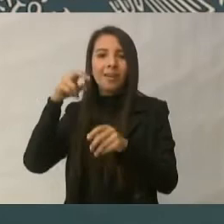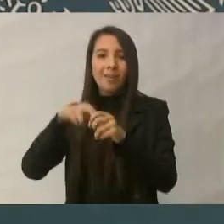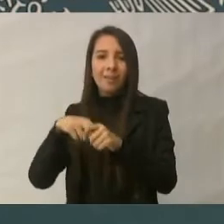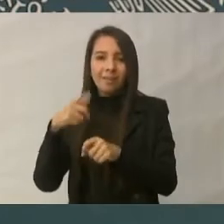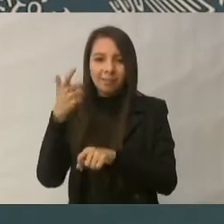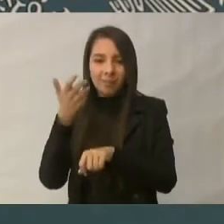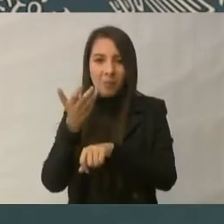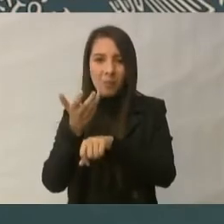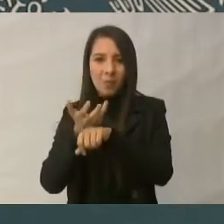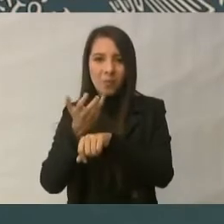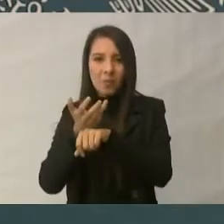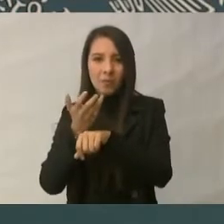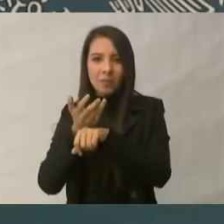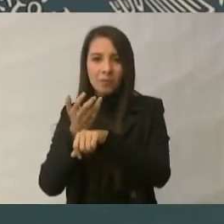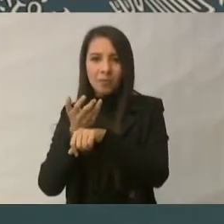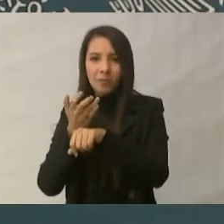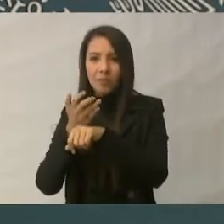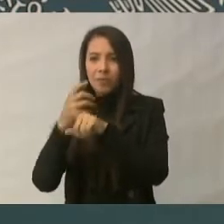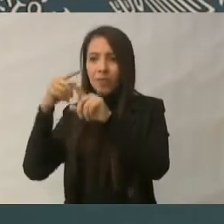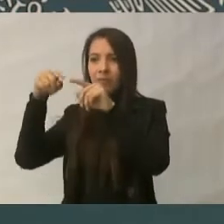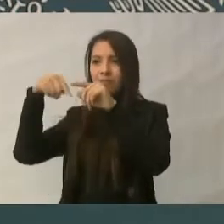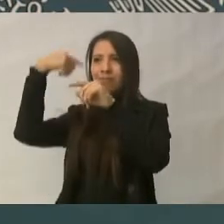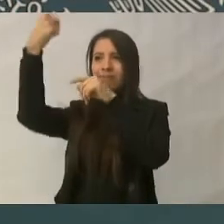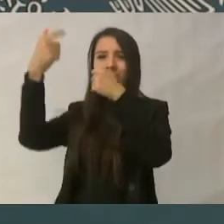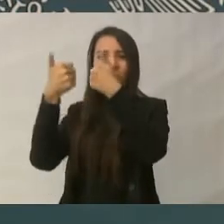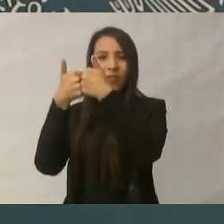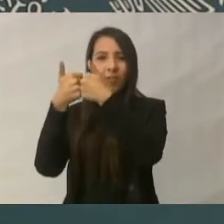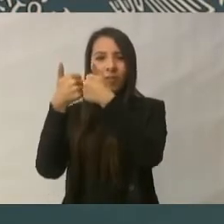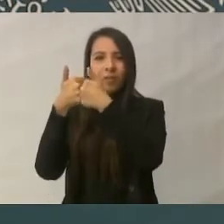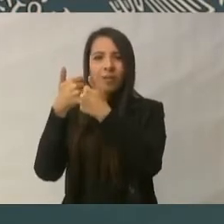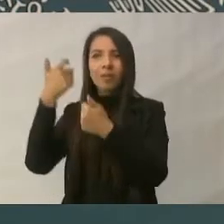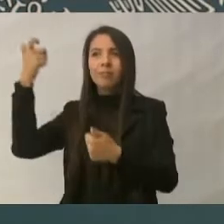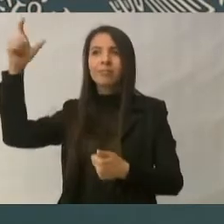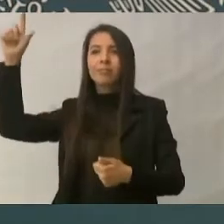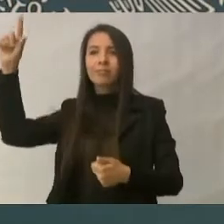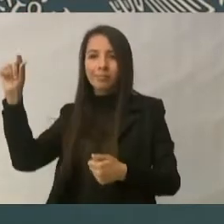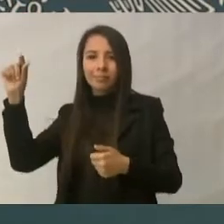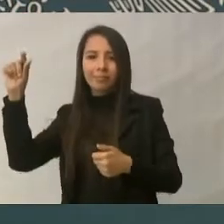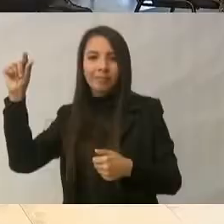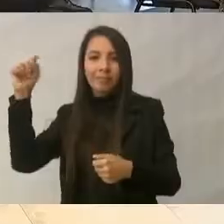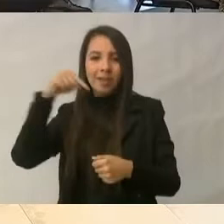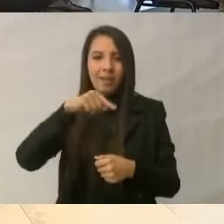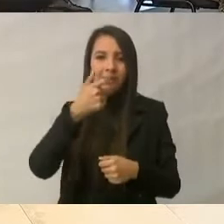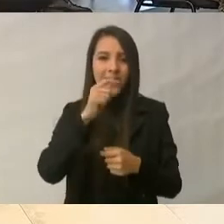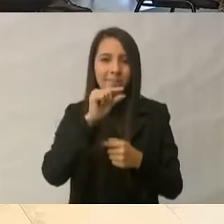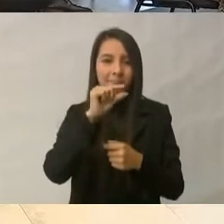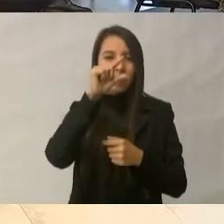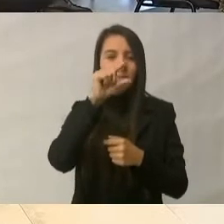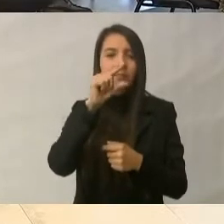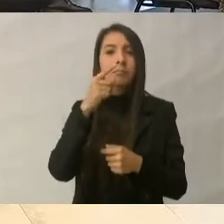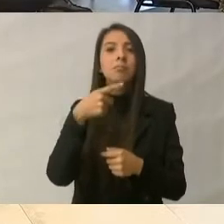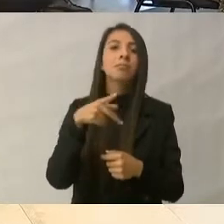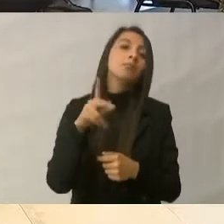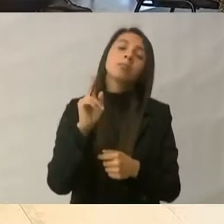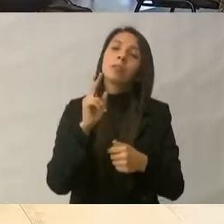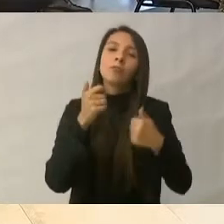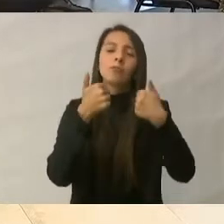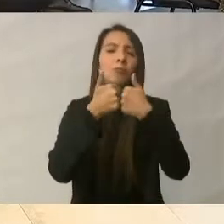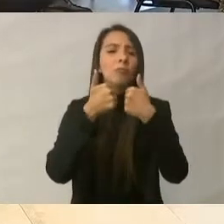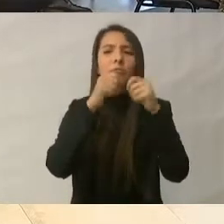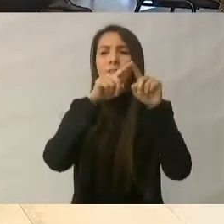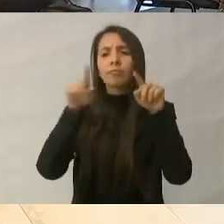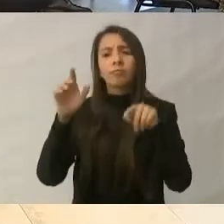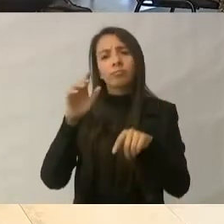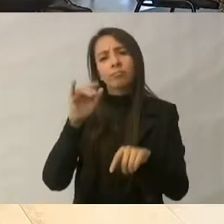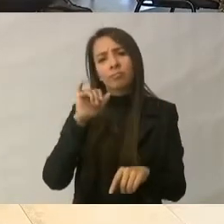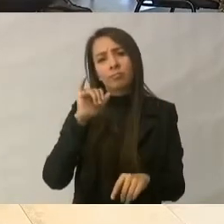la línea divisoria con Estados Unidos. pero sí es más barata la gasolina. Y lo